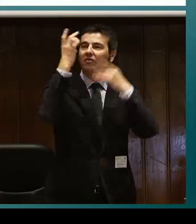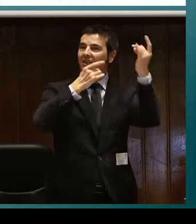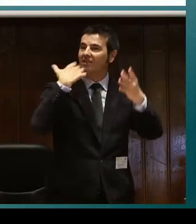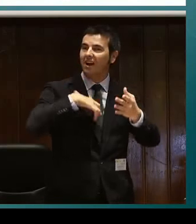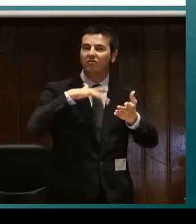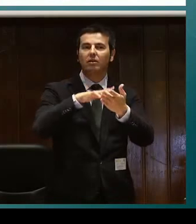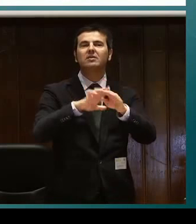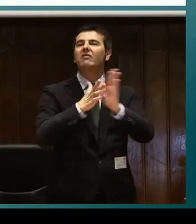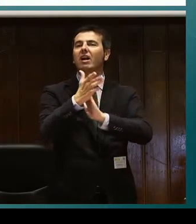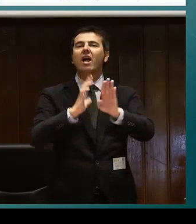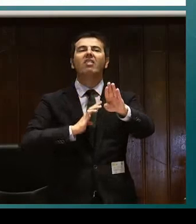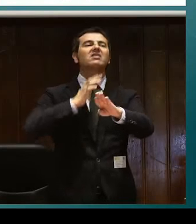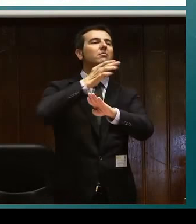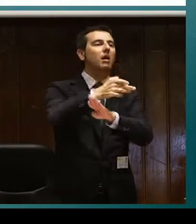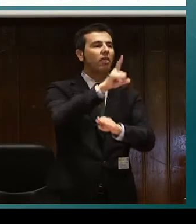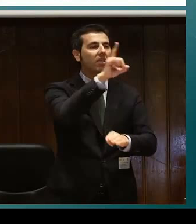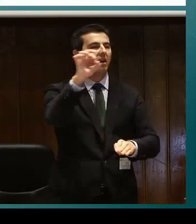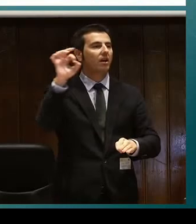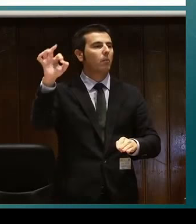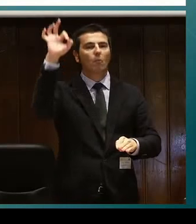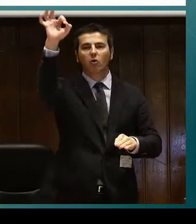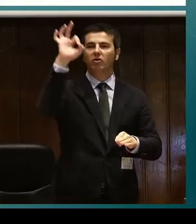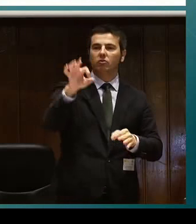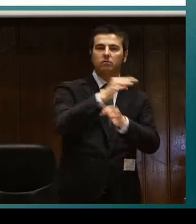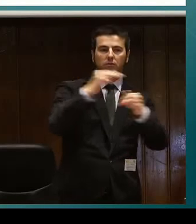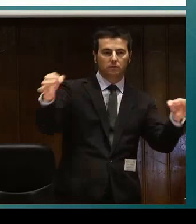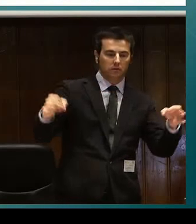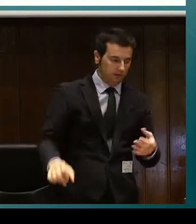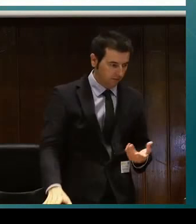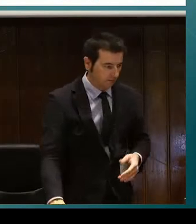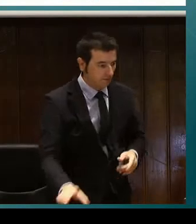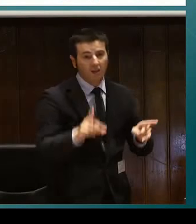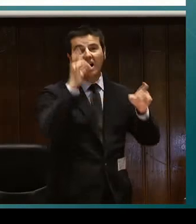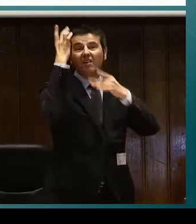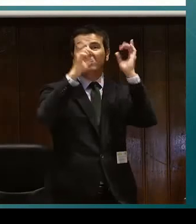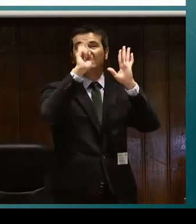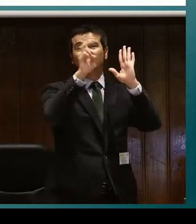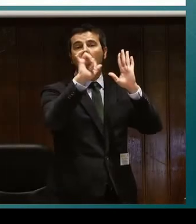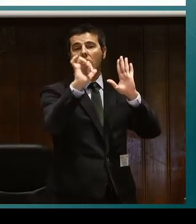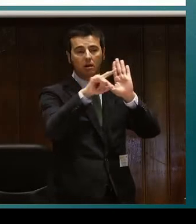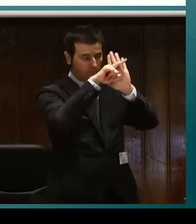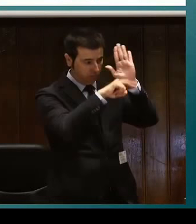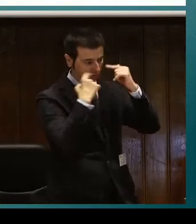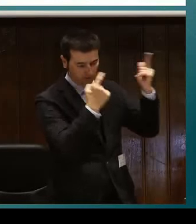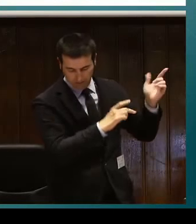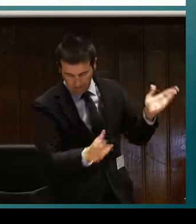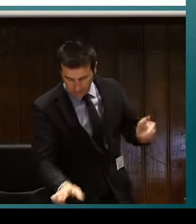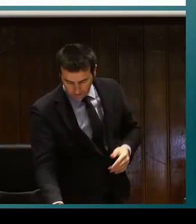o las personas sordociegas que vayan a participar y así con este equipo de intérpretes y siendo accesible la